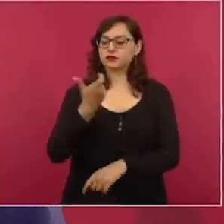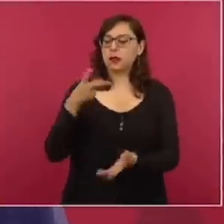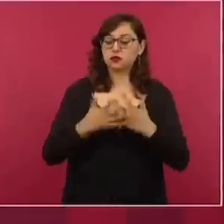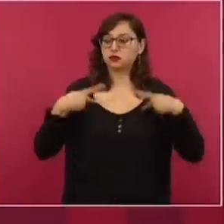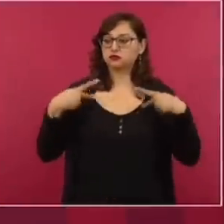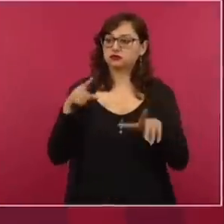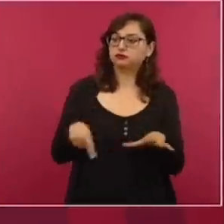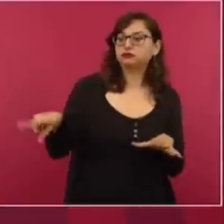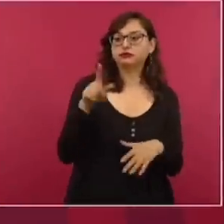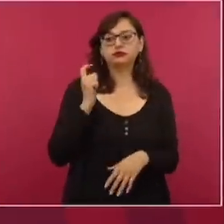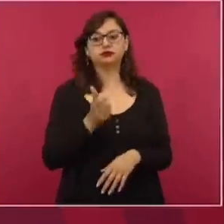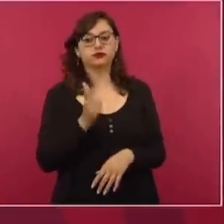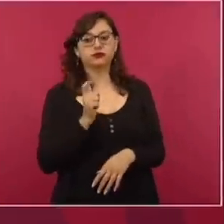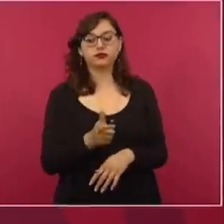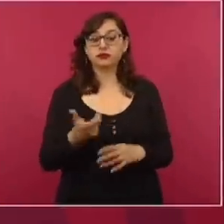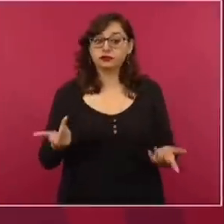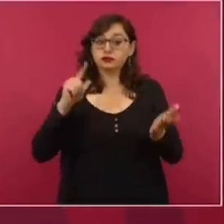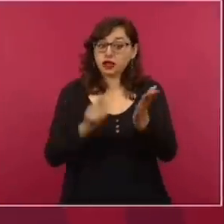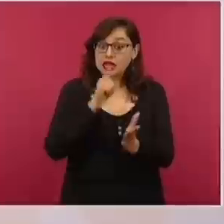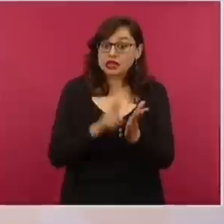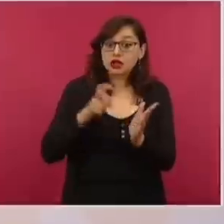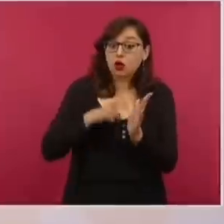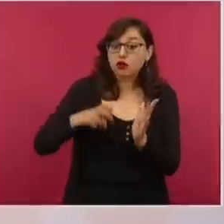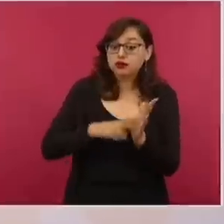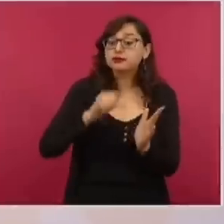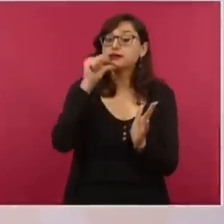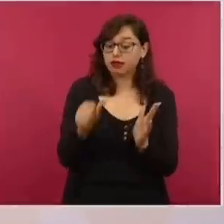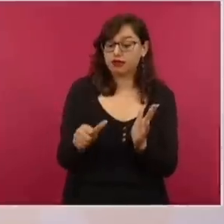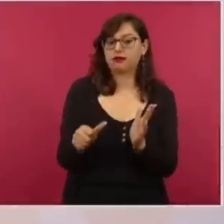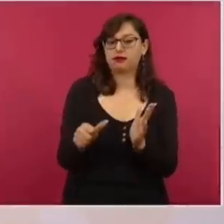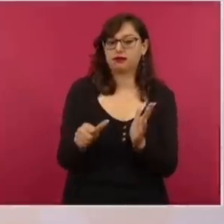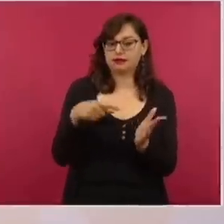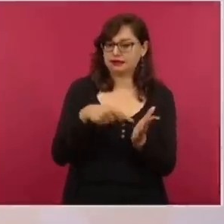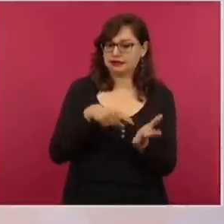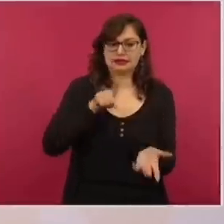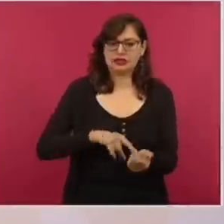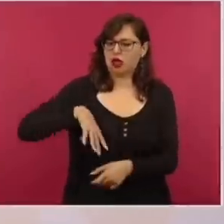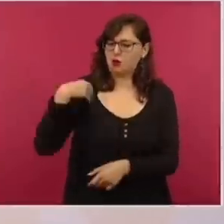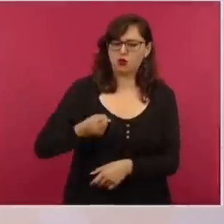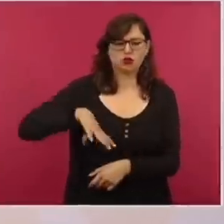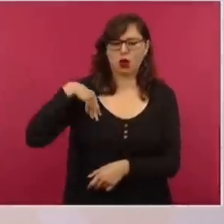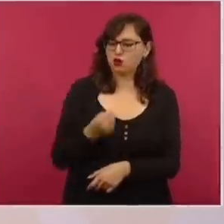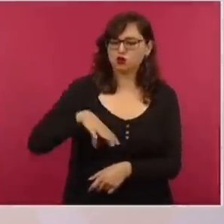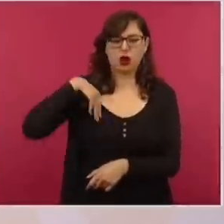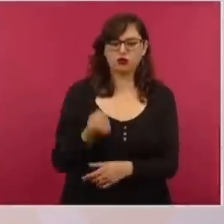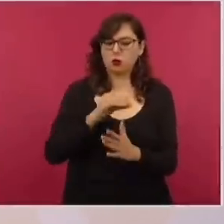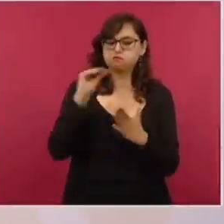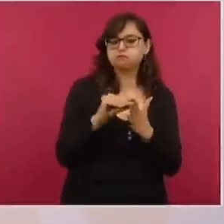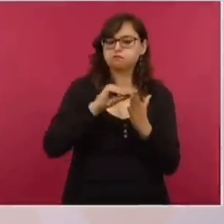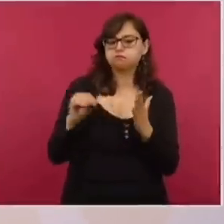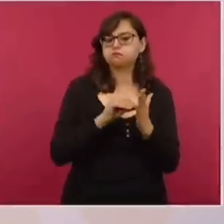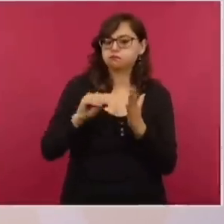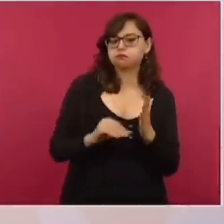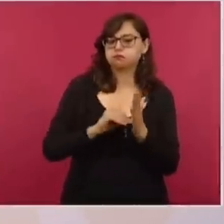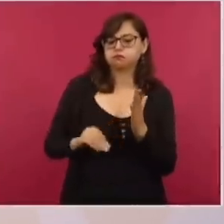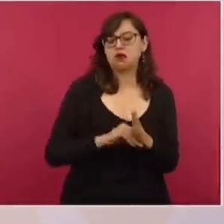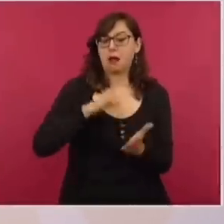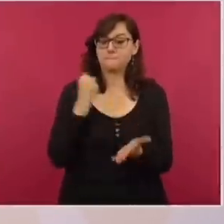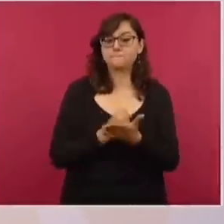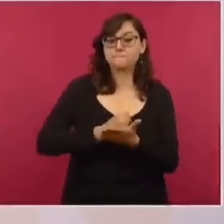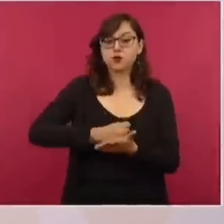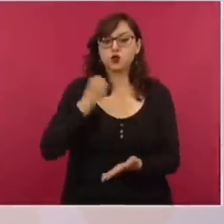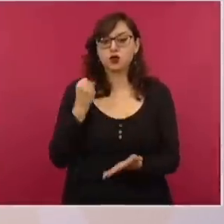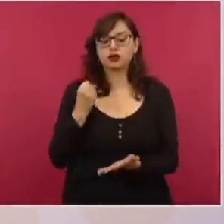pagar los consumidores. Si no se corrigen todos los abusos que se cometieron, ¿cuándo se aprobó la llamada reforma energética?